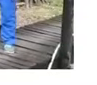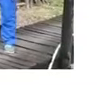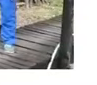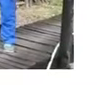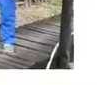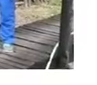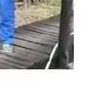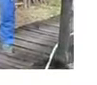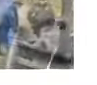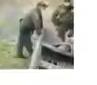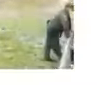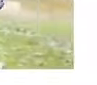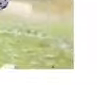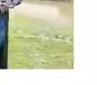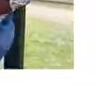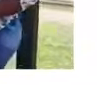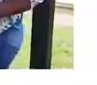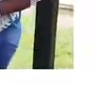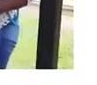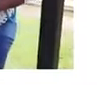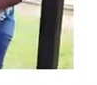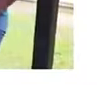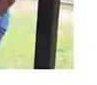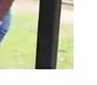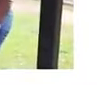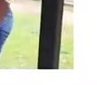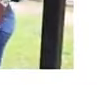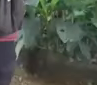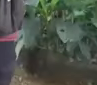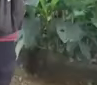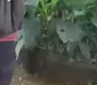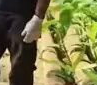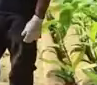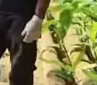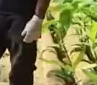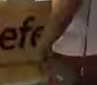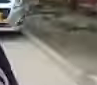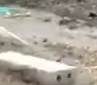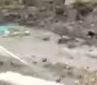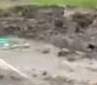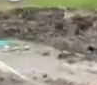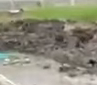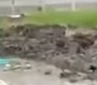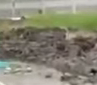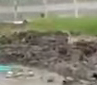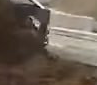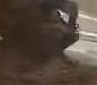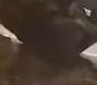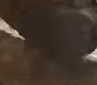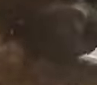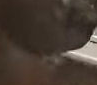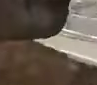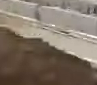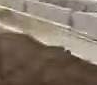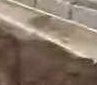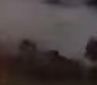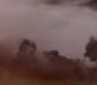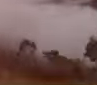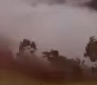el sector de la inclusión social y la reconciliación fue el año de trabajar intensamente por el país que todos soñamos construir.